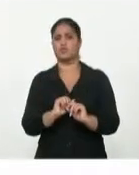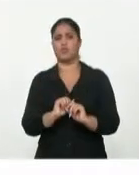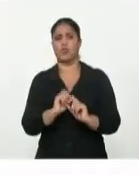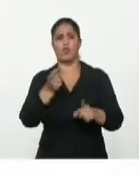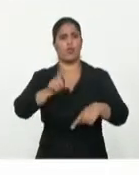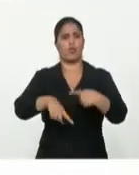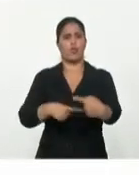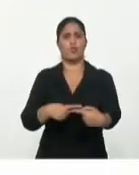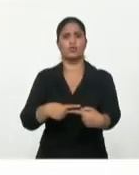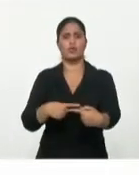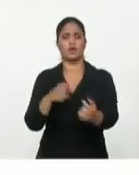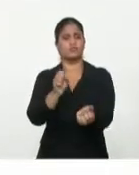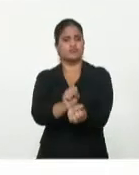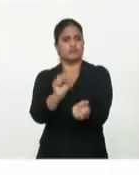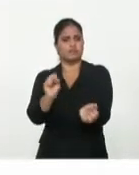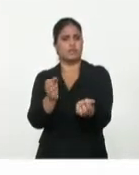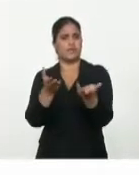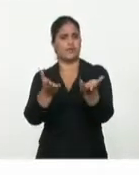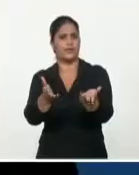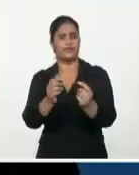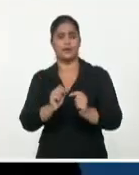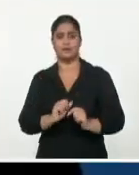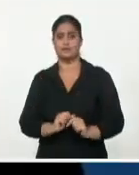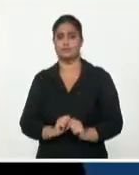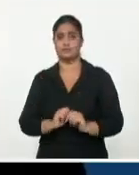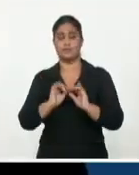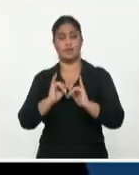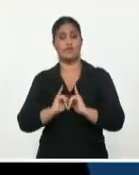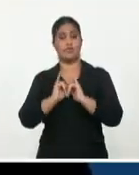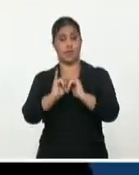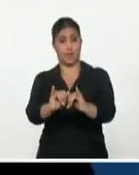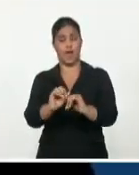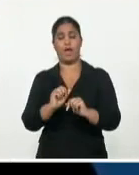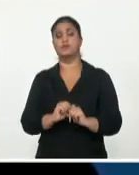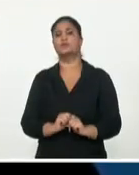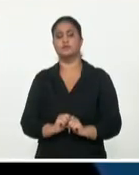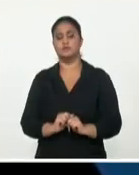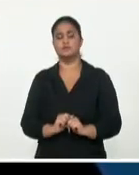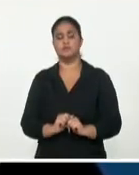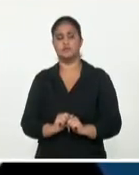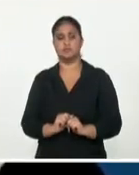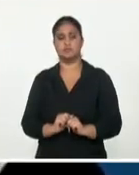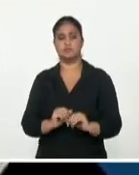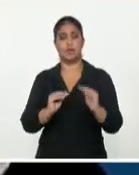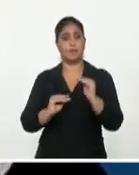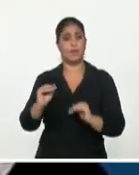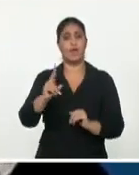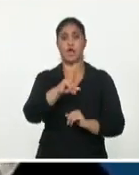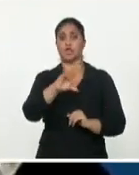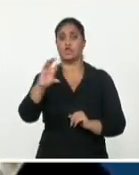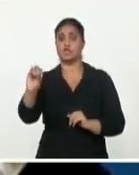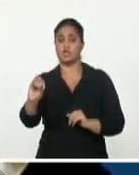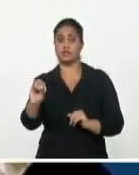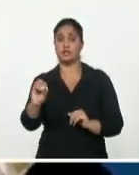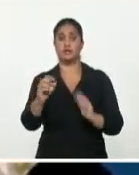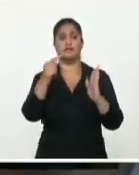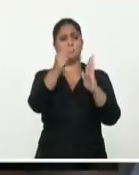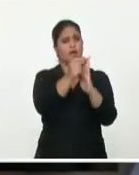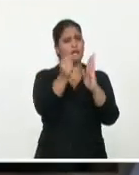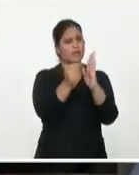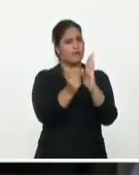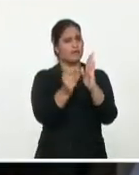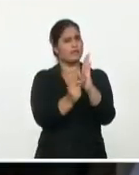estuviera interesado en los derechos humanos de los cubanos, levantaría el bloqueo económico y las más de 200 medidas aplicadas por el gobierno anterior.